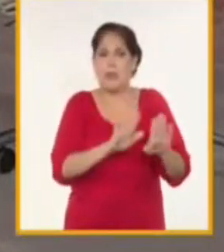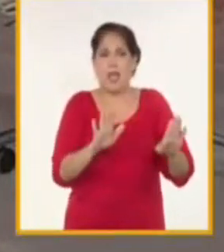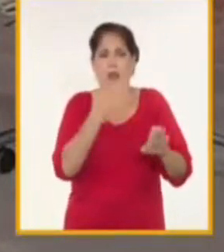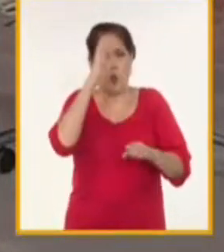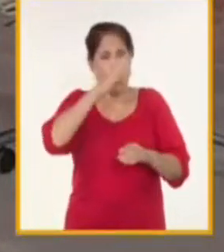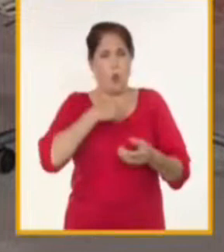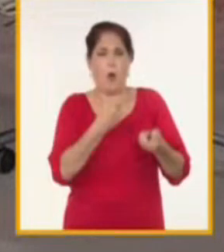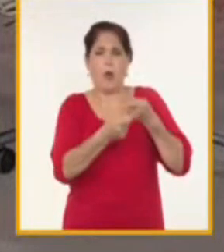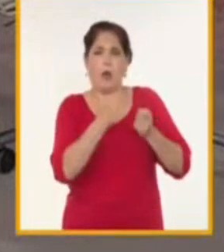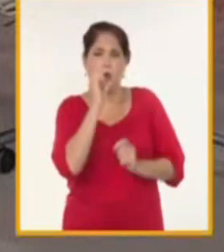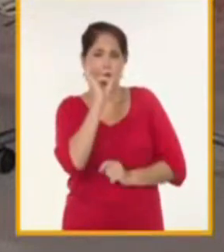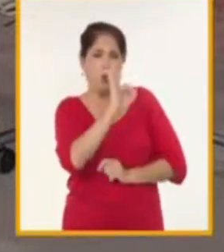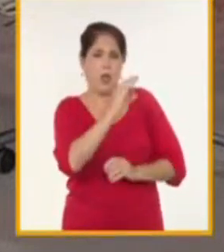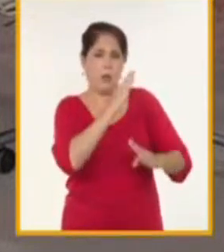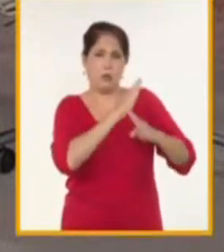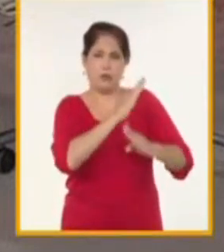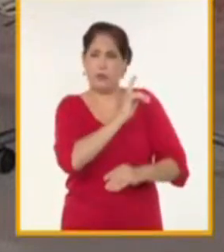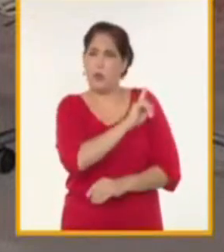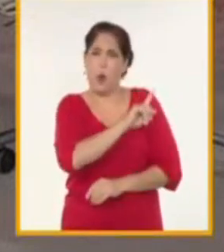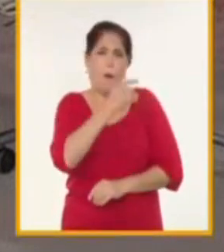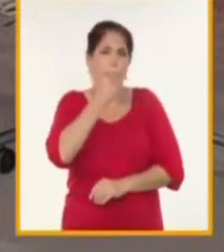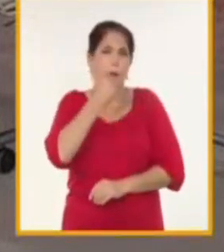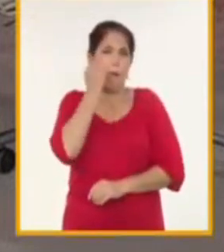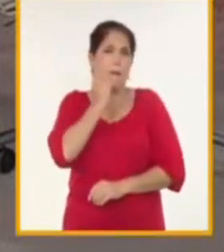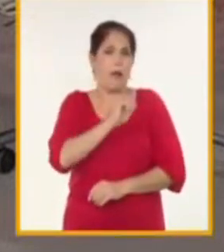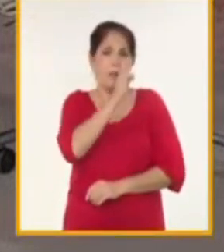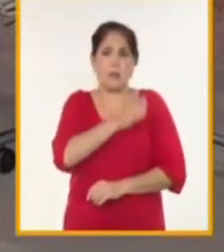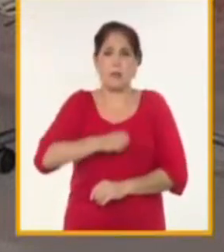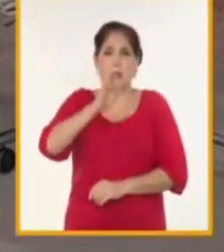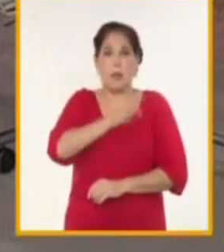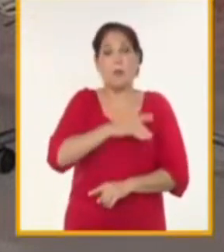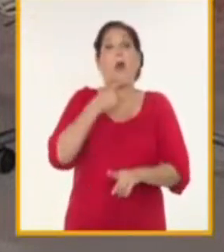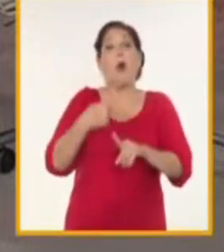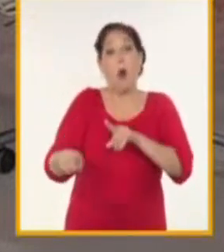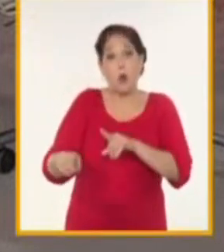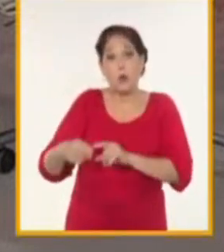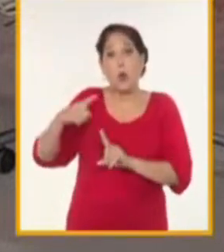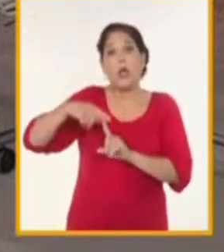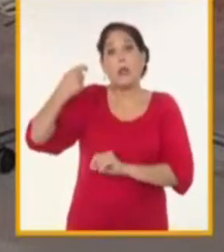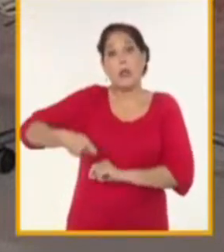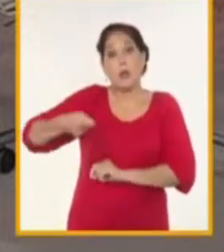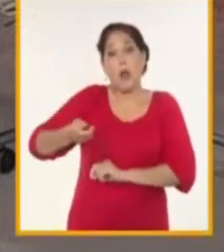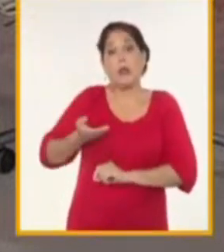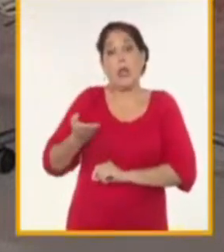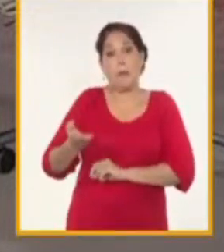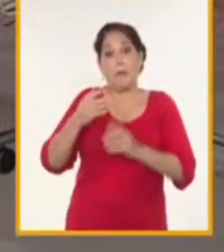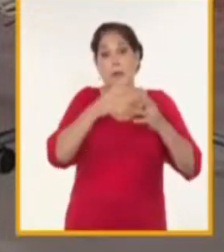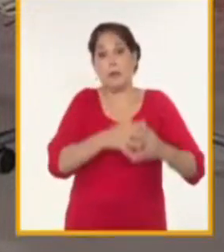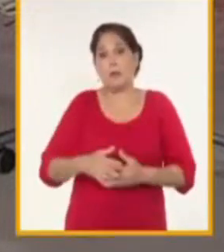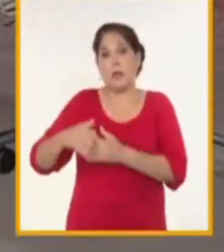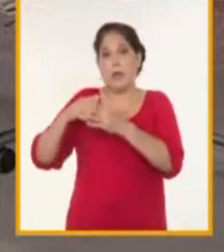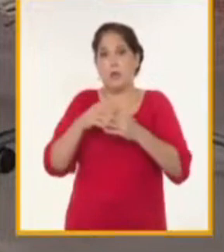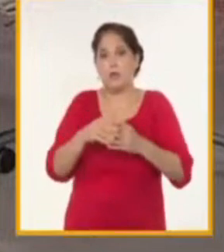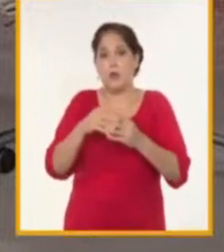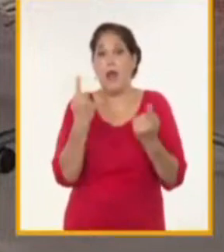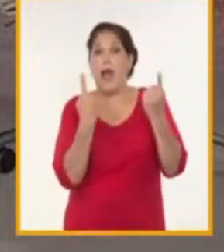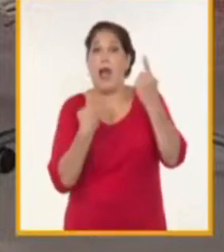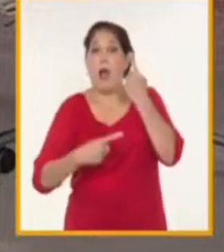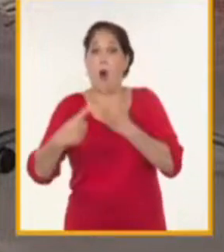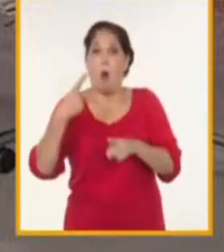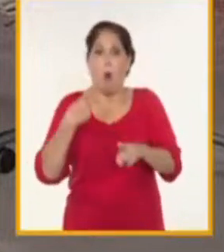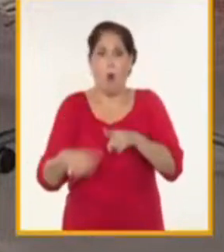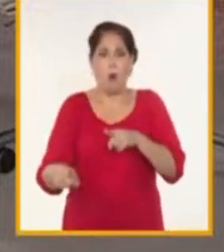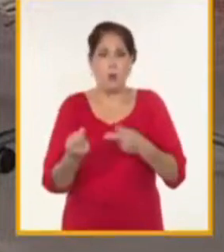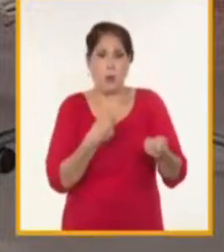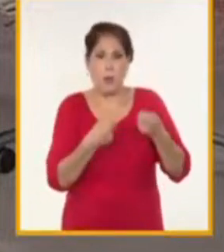y otras están enfrentando demandas en tribunales de los Estados Unidos Incluso son grandes navieras no